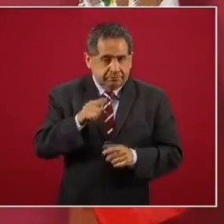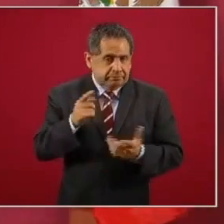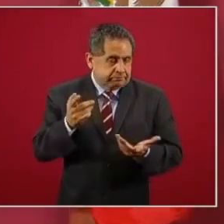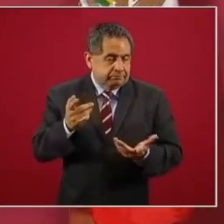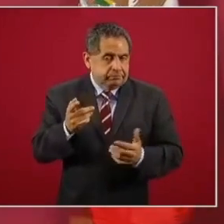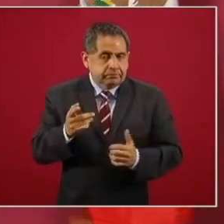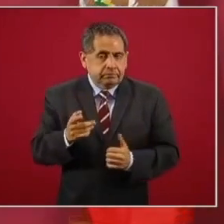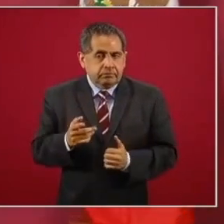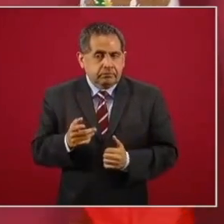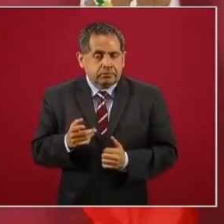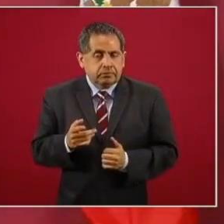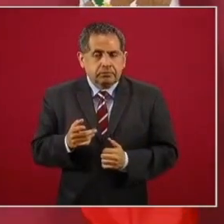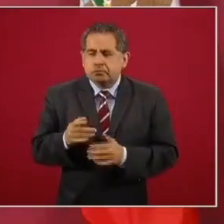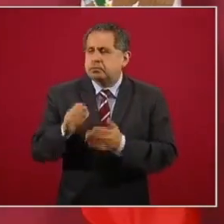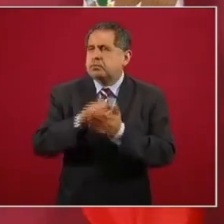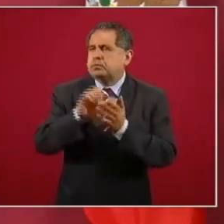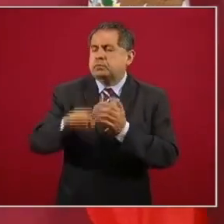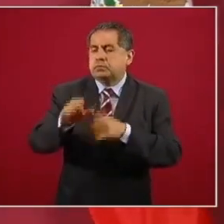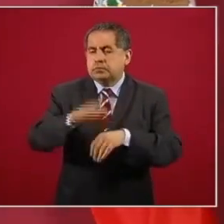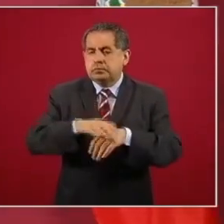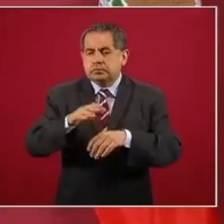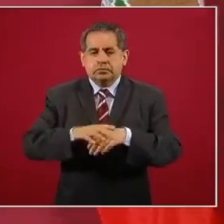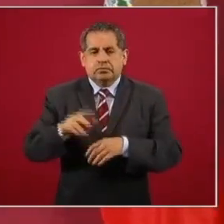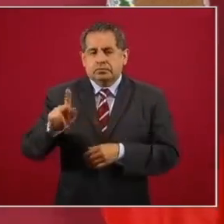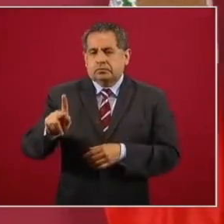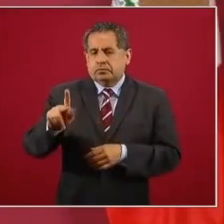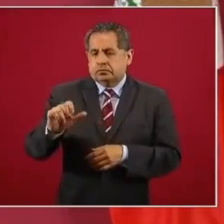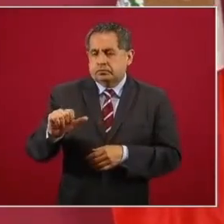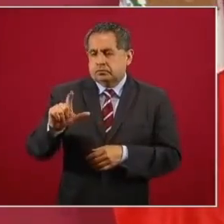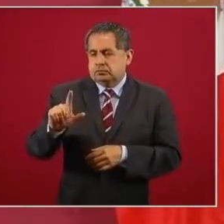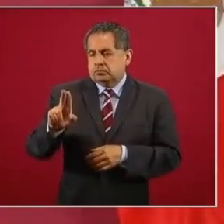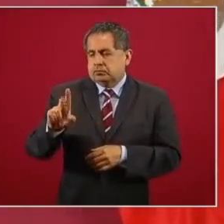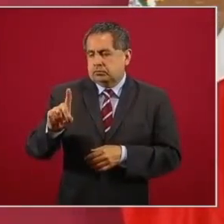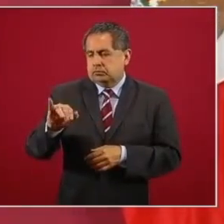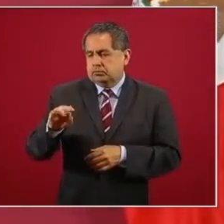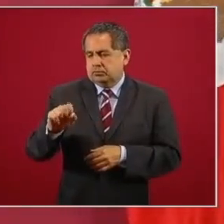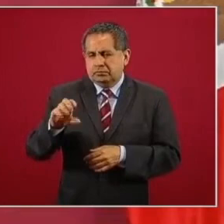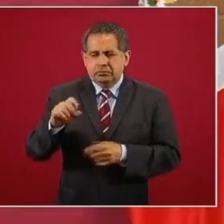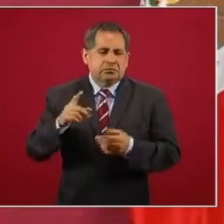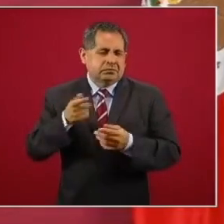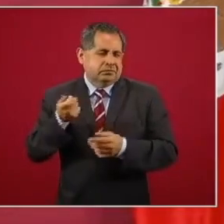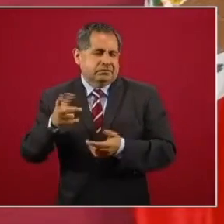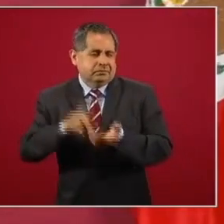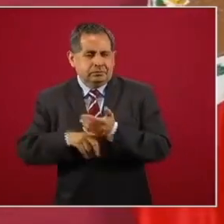Por ejemplo, lo del paludismo o fiebre.